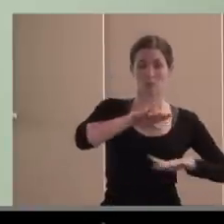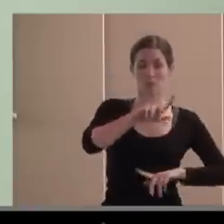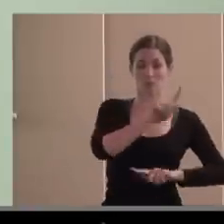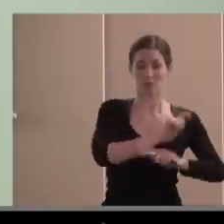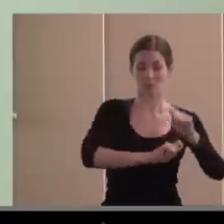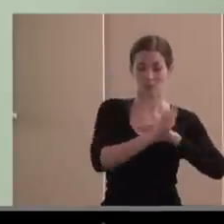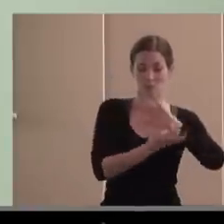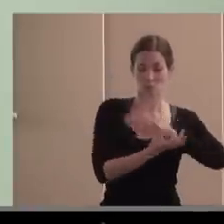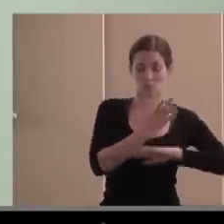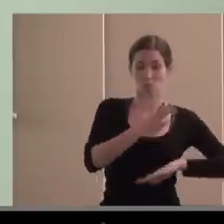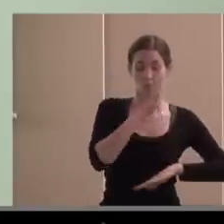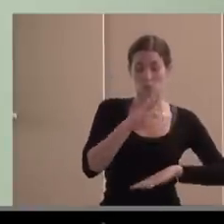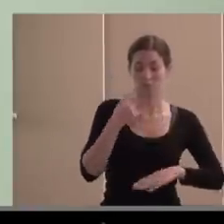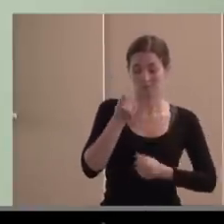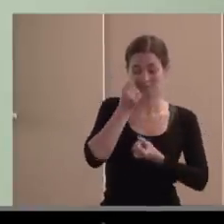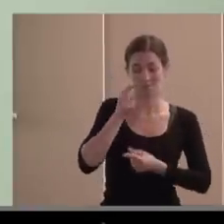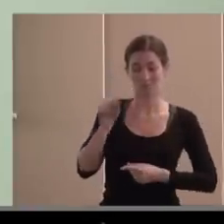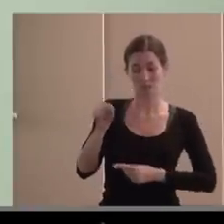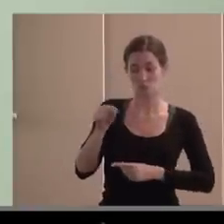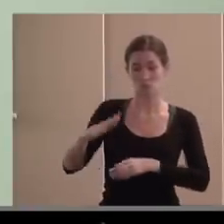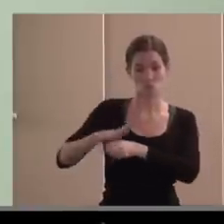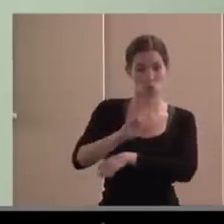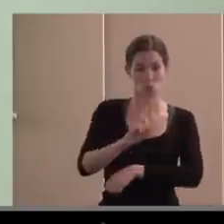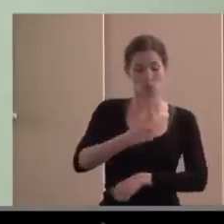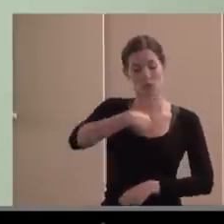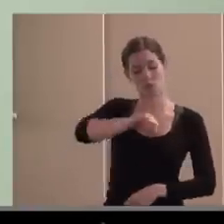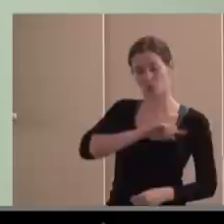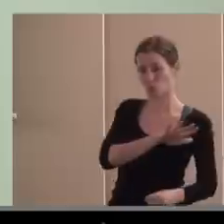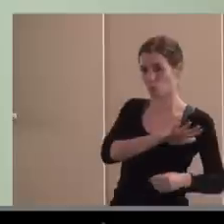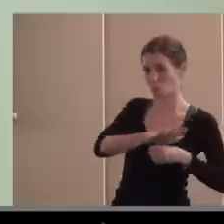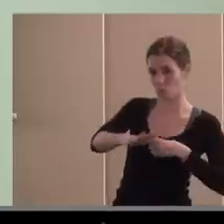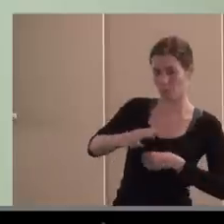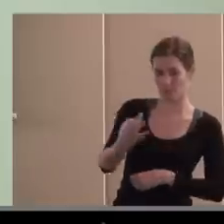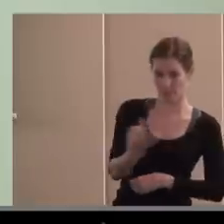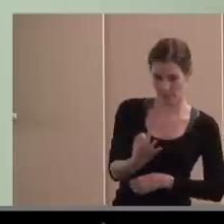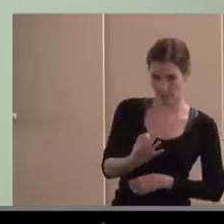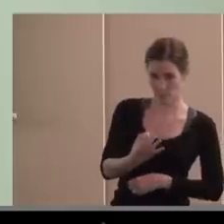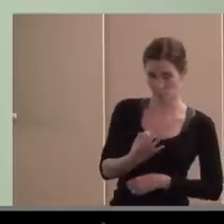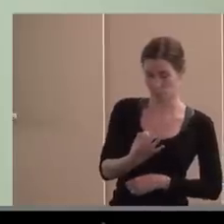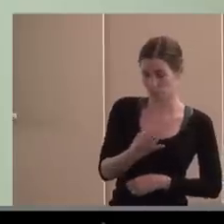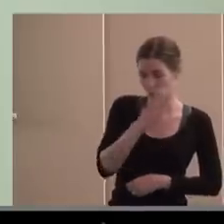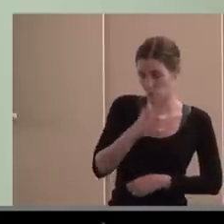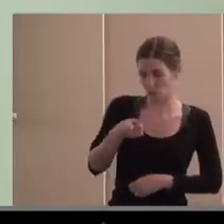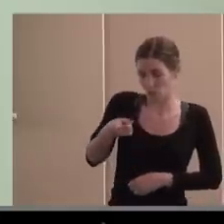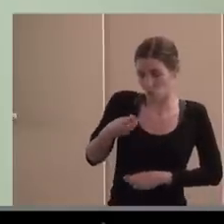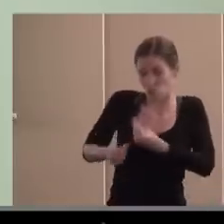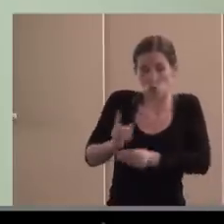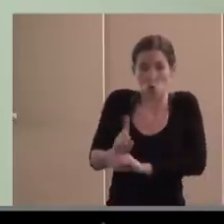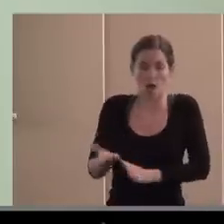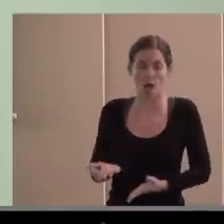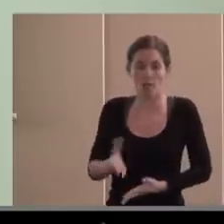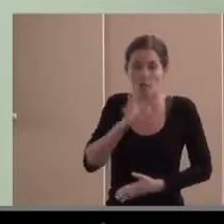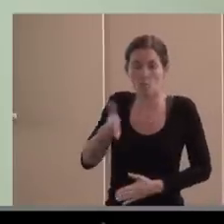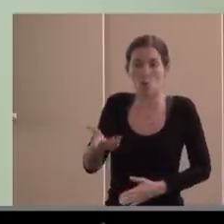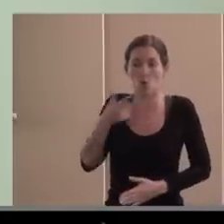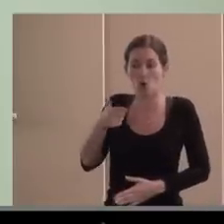laguna, ese hueco que los poderes públicos no llenaban, por omisión, porque descuidaban